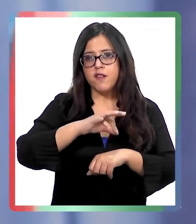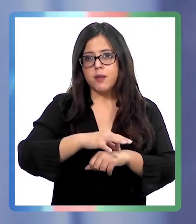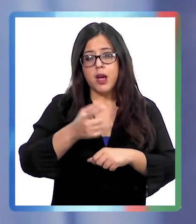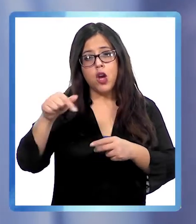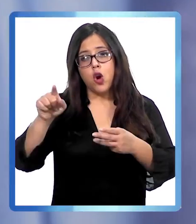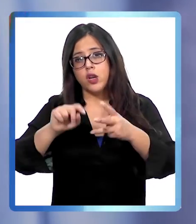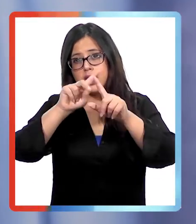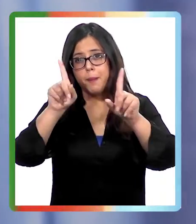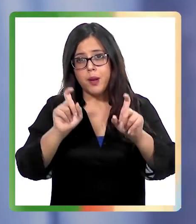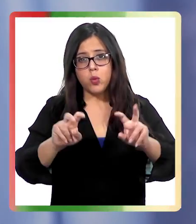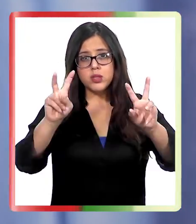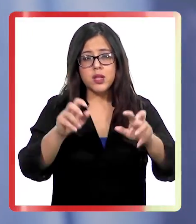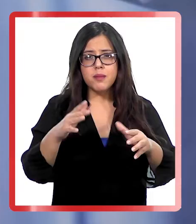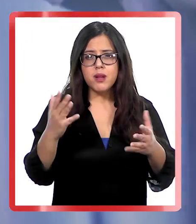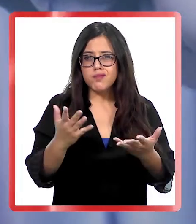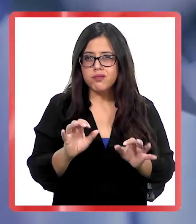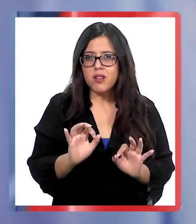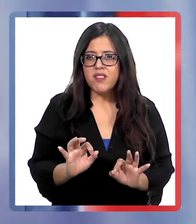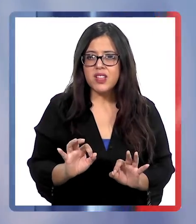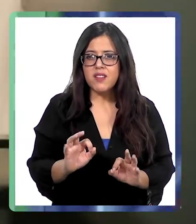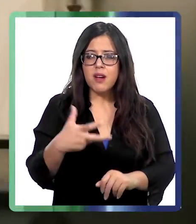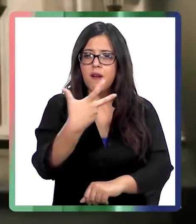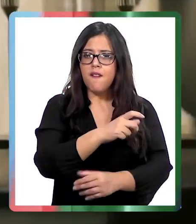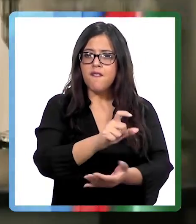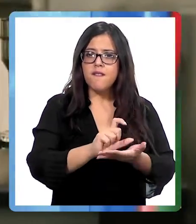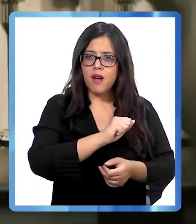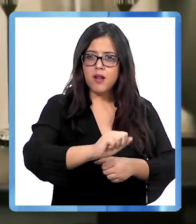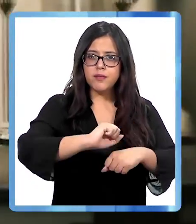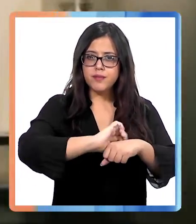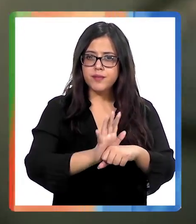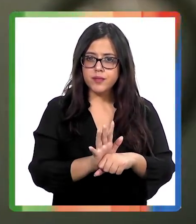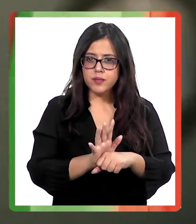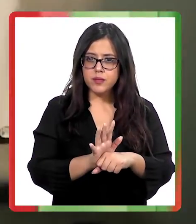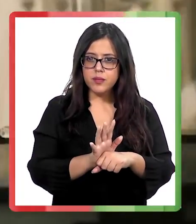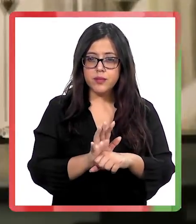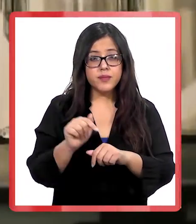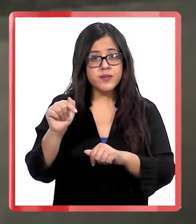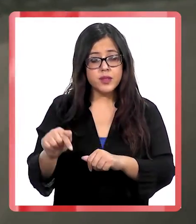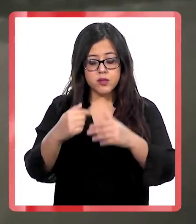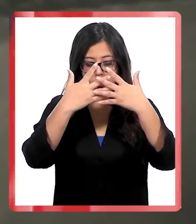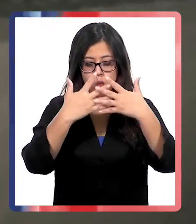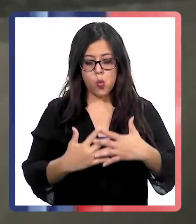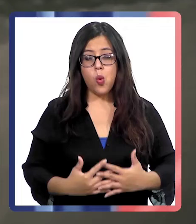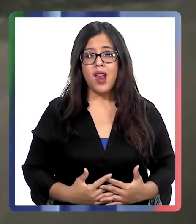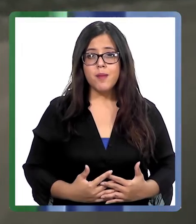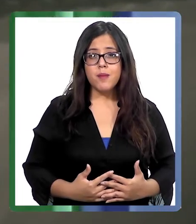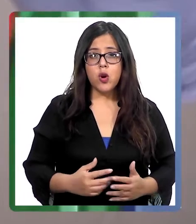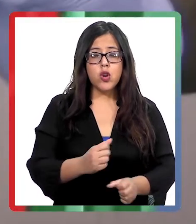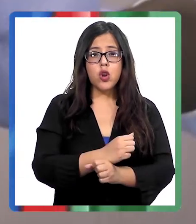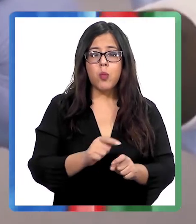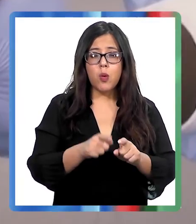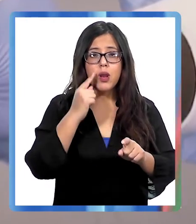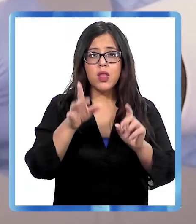Otra pregunta que surge es ¿Qué tan efectivas son las vacunas contra el COVID-19 si el sistema inmunológico